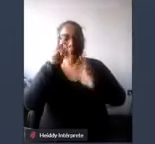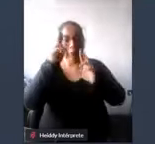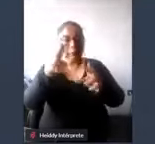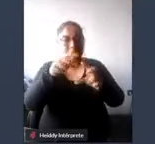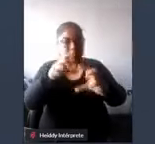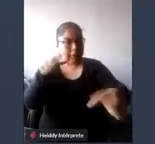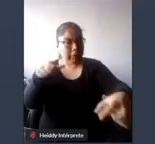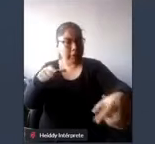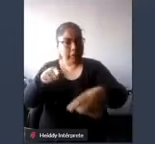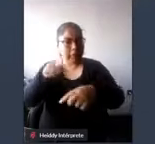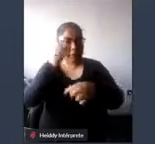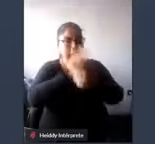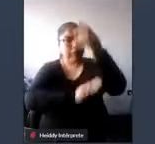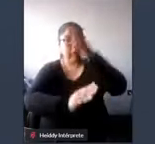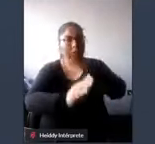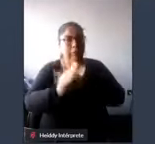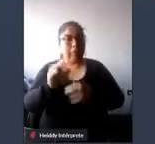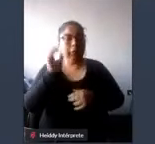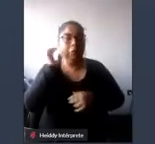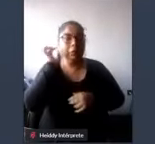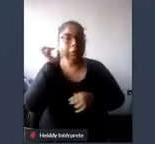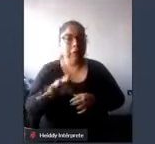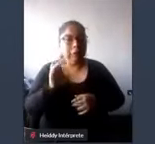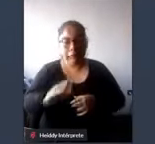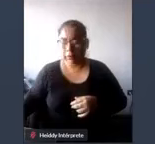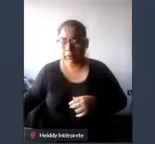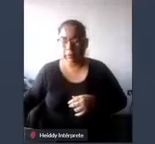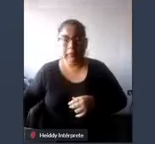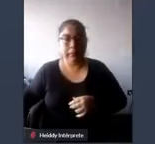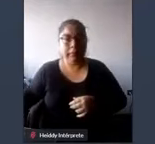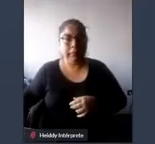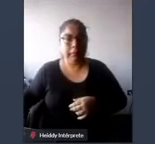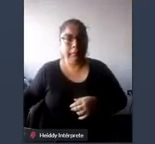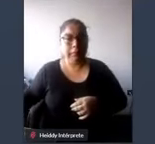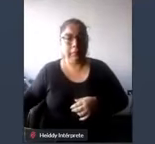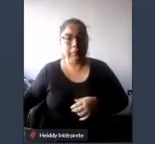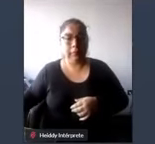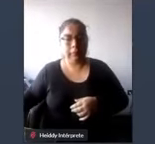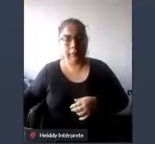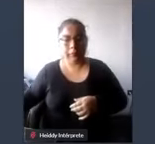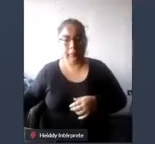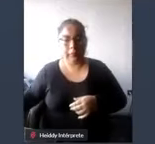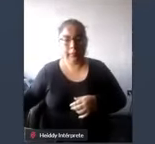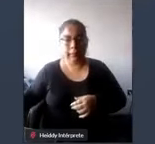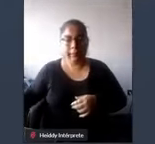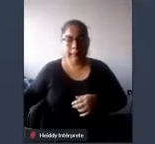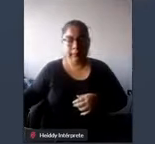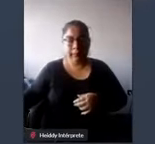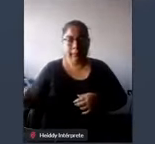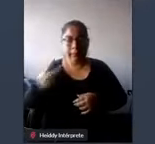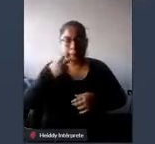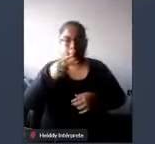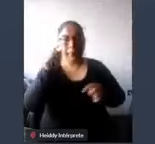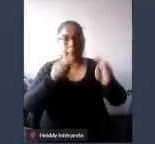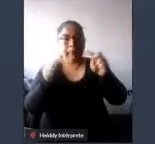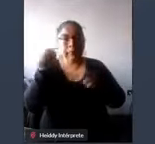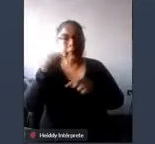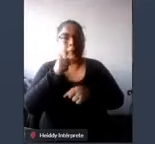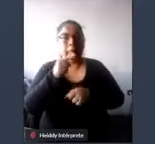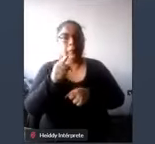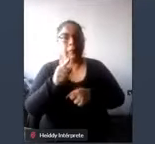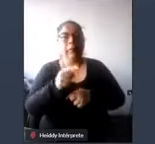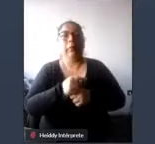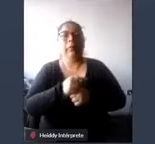con discapacidad sin tener una discapacidad es decir tenemos todo tipo de infracciones